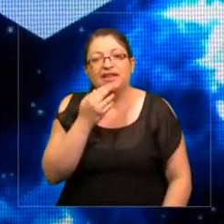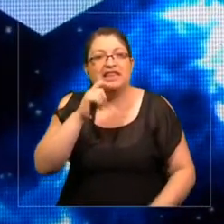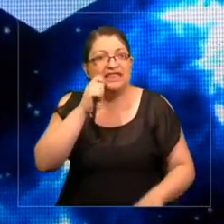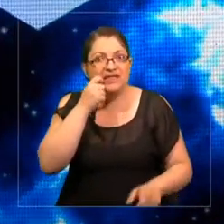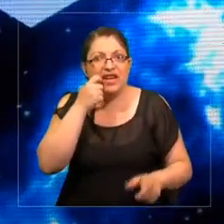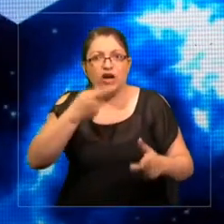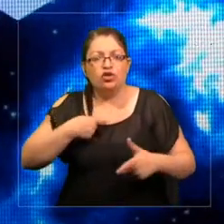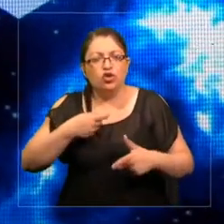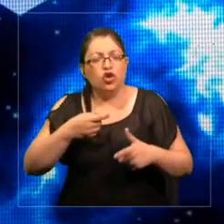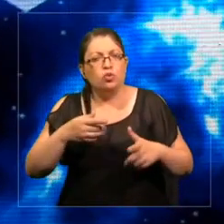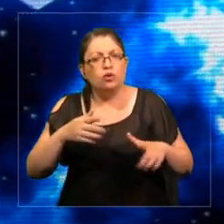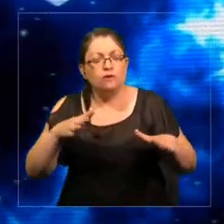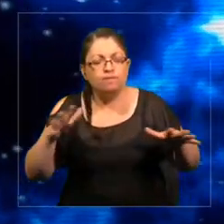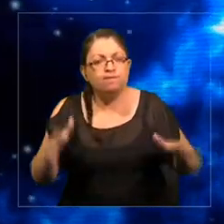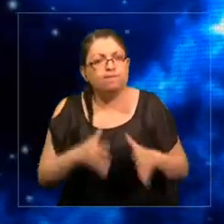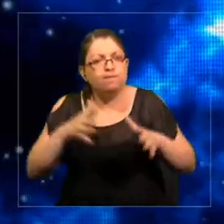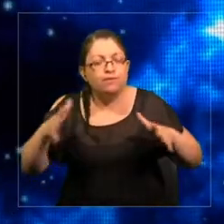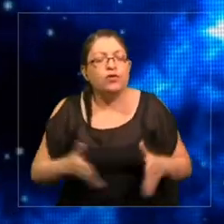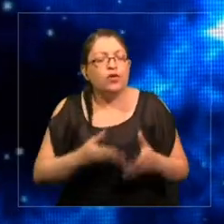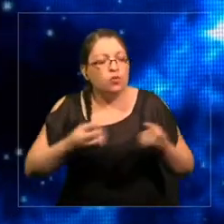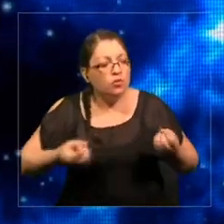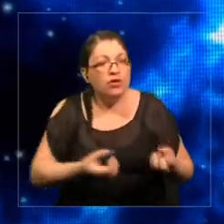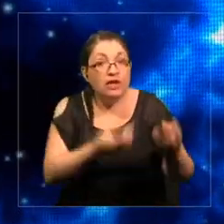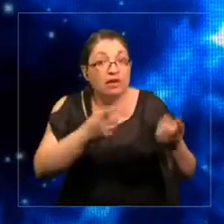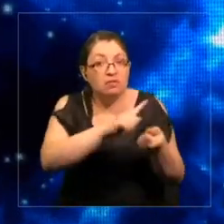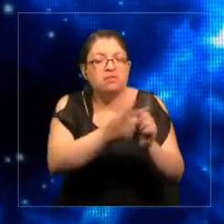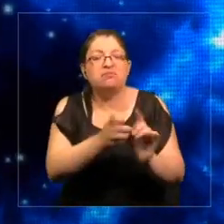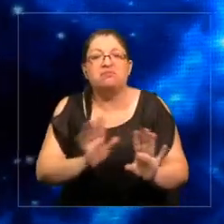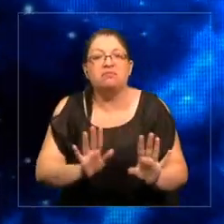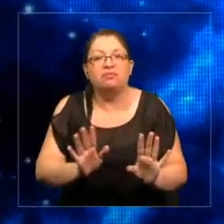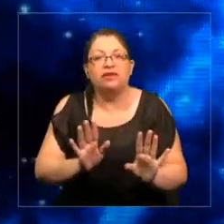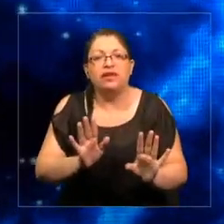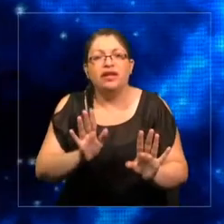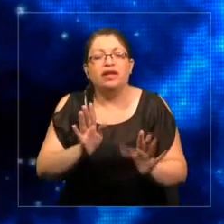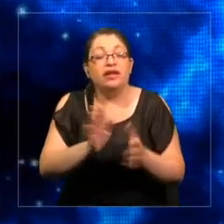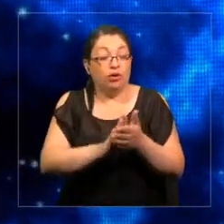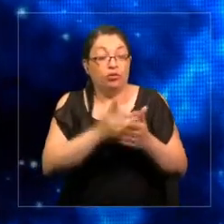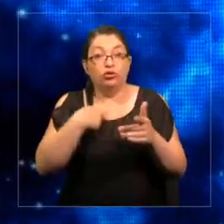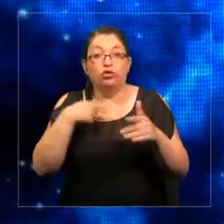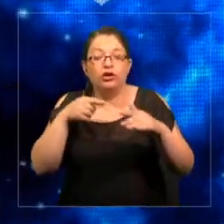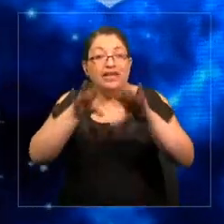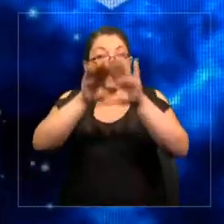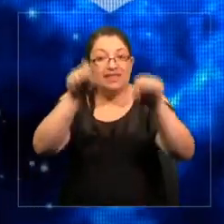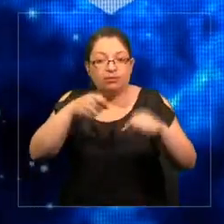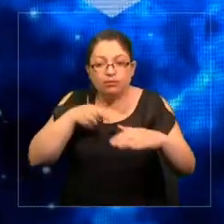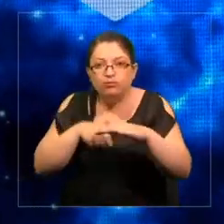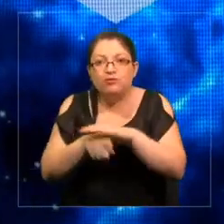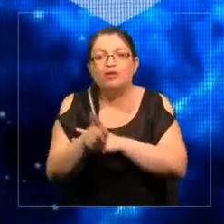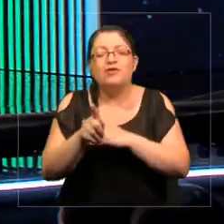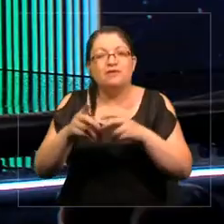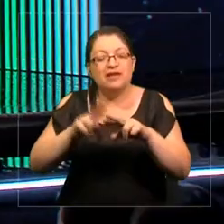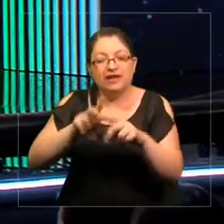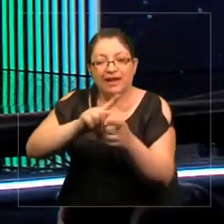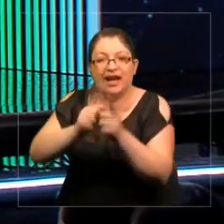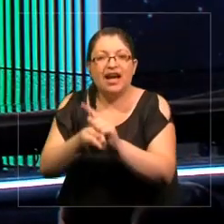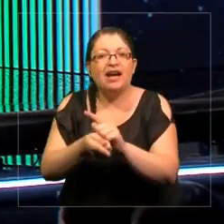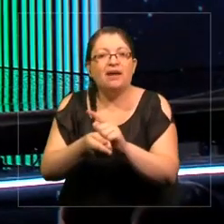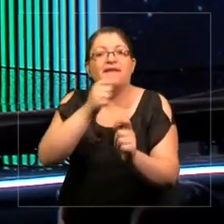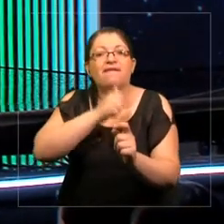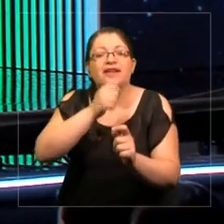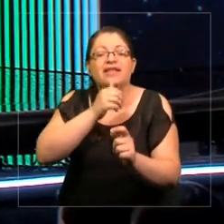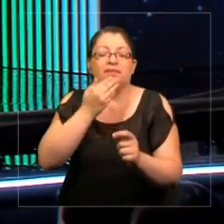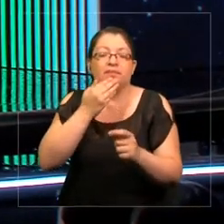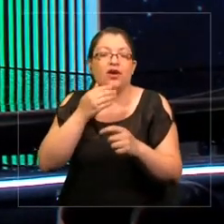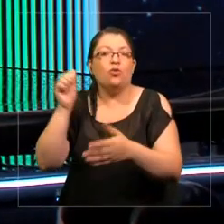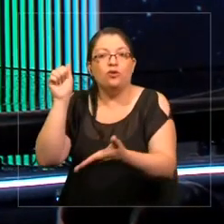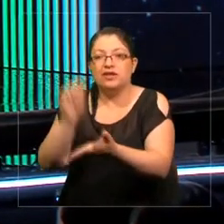presión para el cambio. Si vamos a perturbar el sistema, yo creo que la falta de demanda